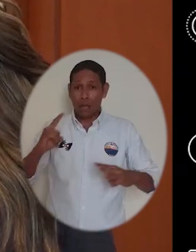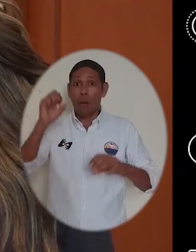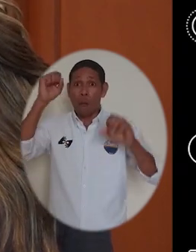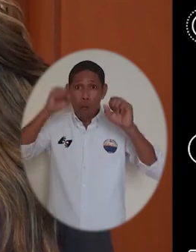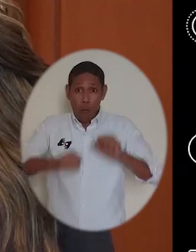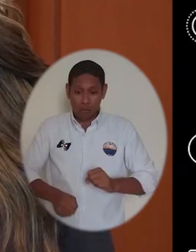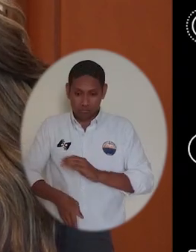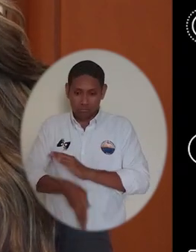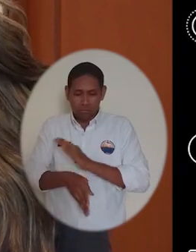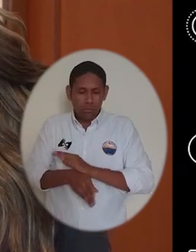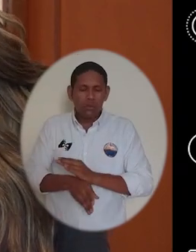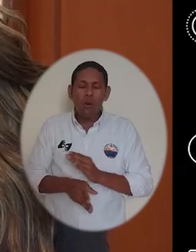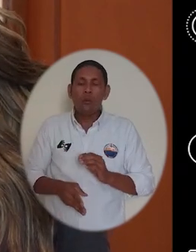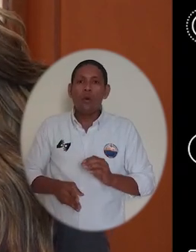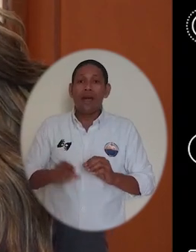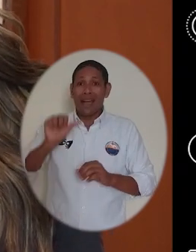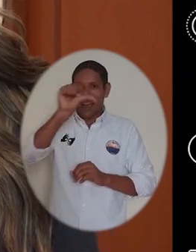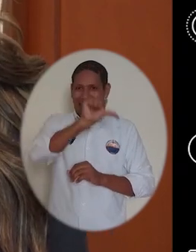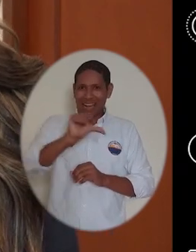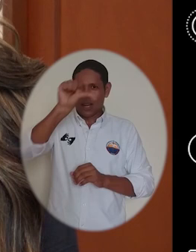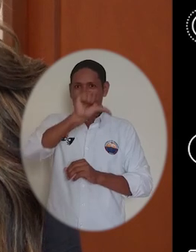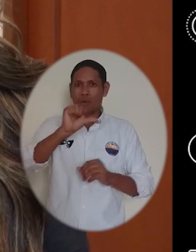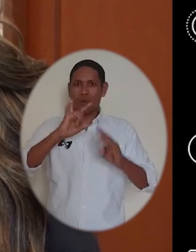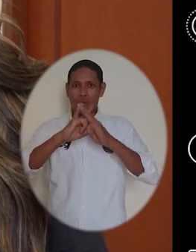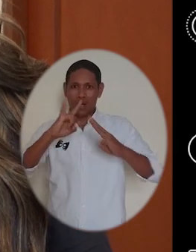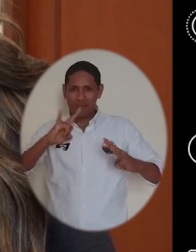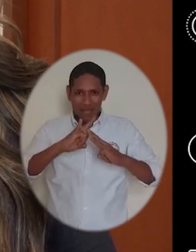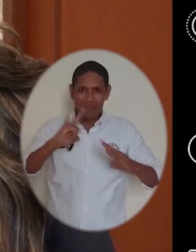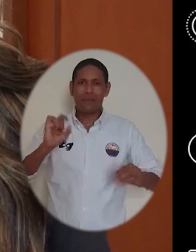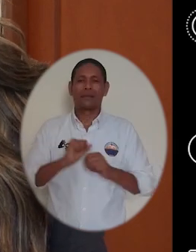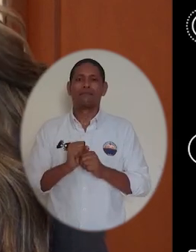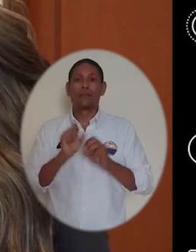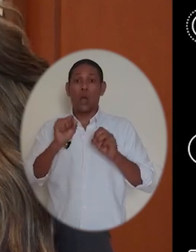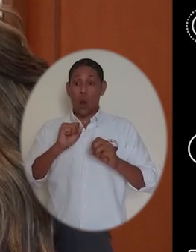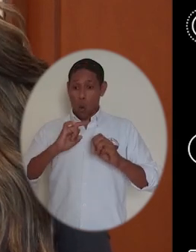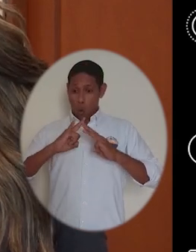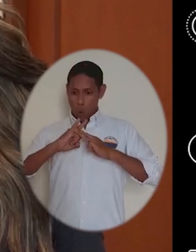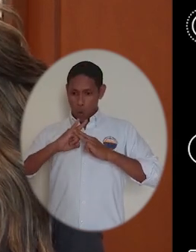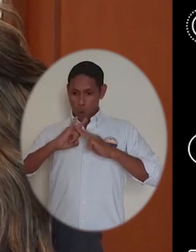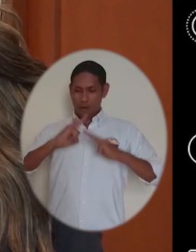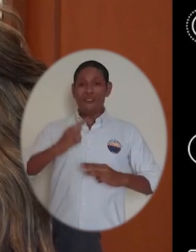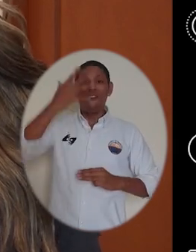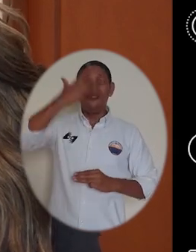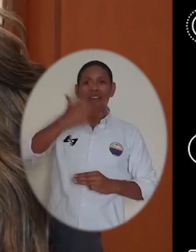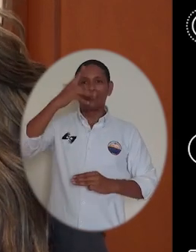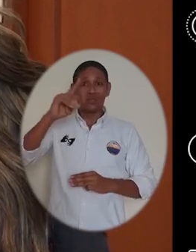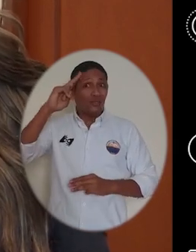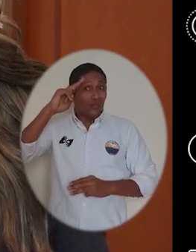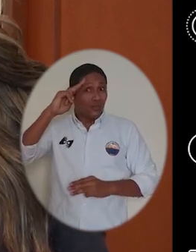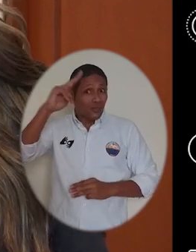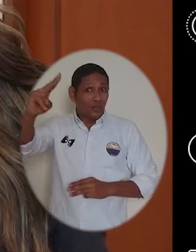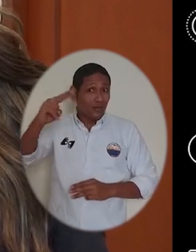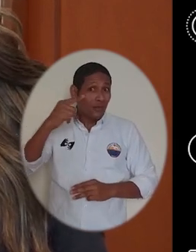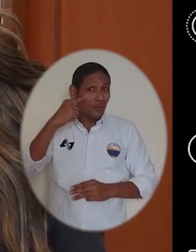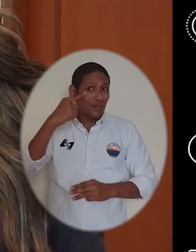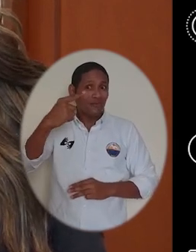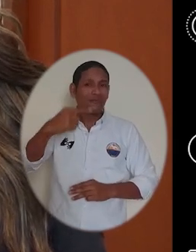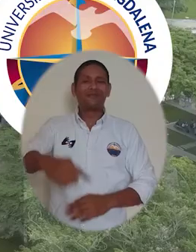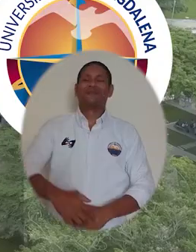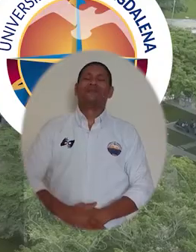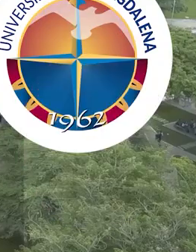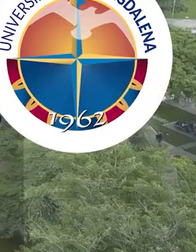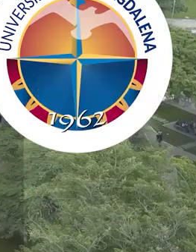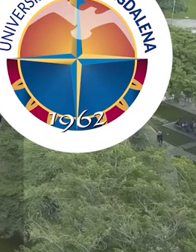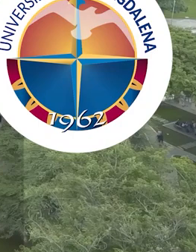Recuerden seguirnos en nuestras redes institucionales, arrobaunimagdalena para Instagram y Twitter y Universidad del Magdalena en Facebook. Hasta pronto.